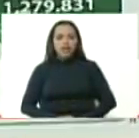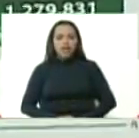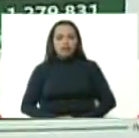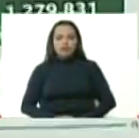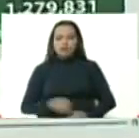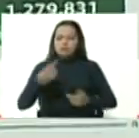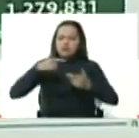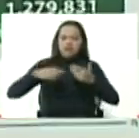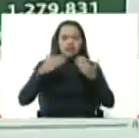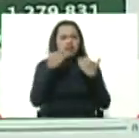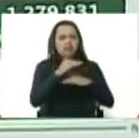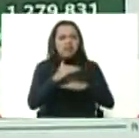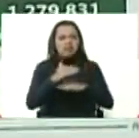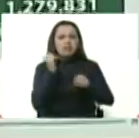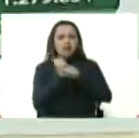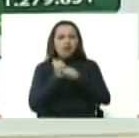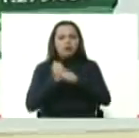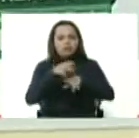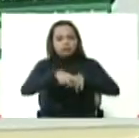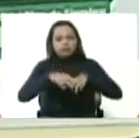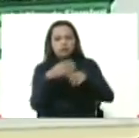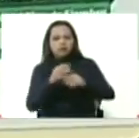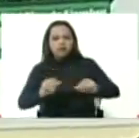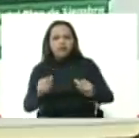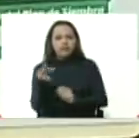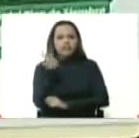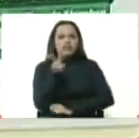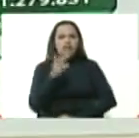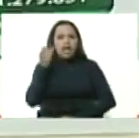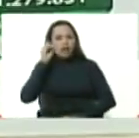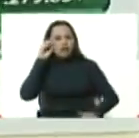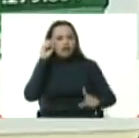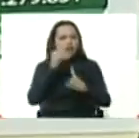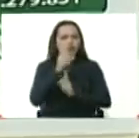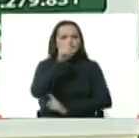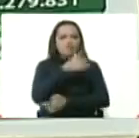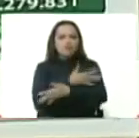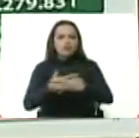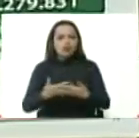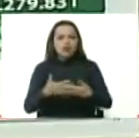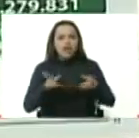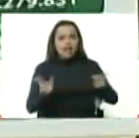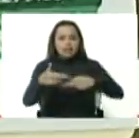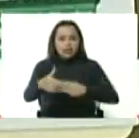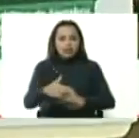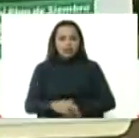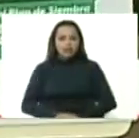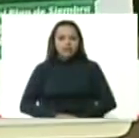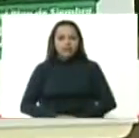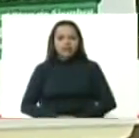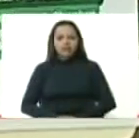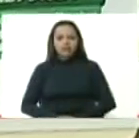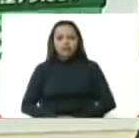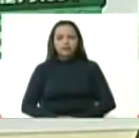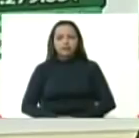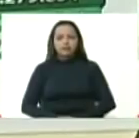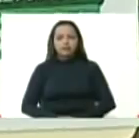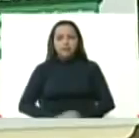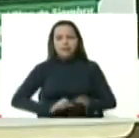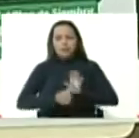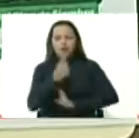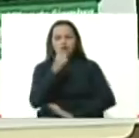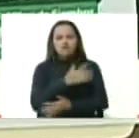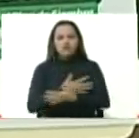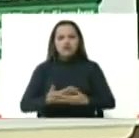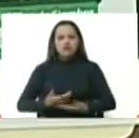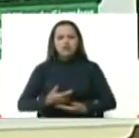nivel de los campesinos y campesinas del país tenemos una meta de un millón de hectáreas, algo más de un millón de hectáreas y